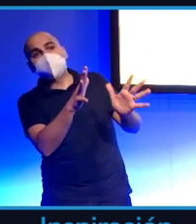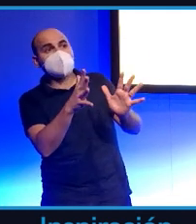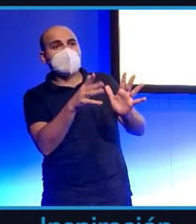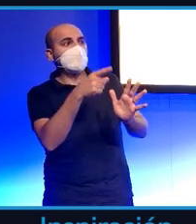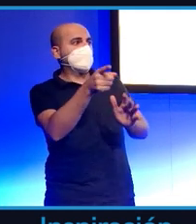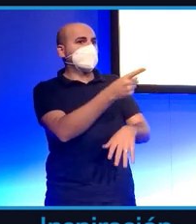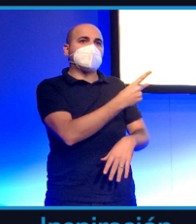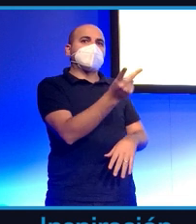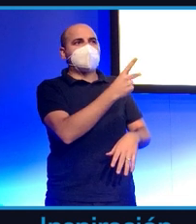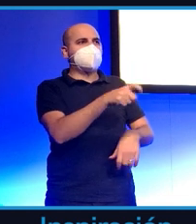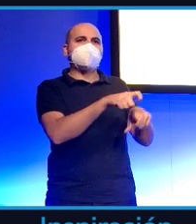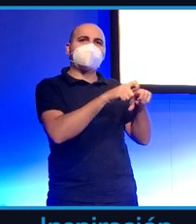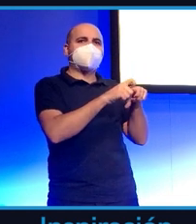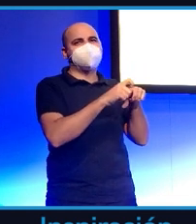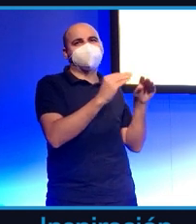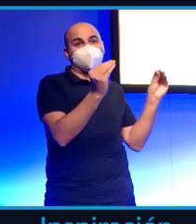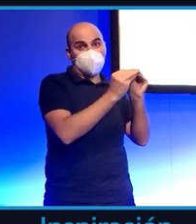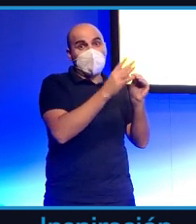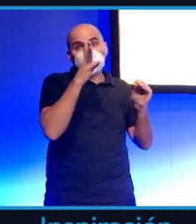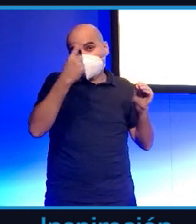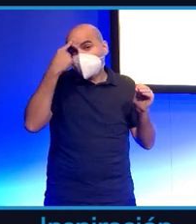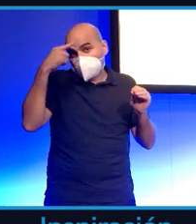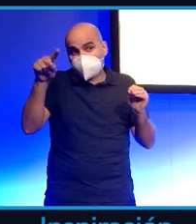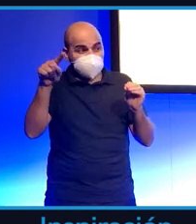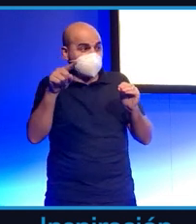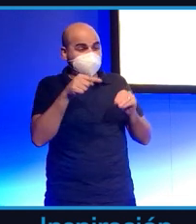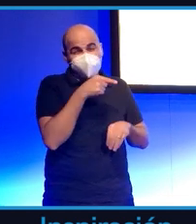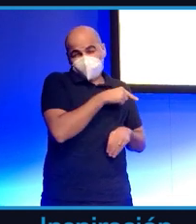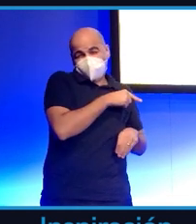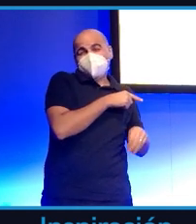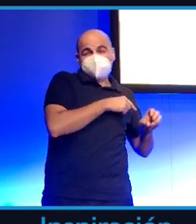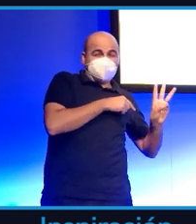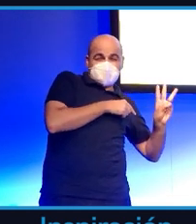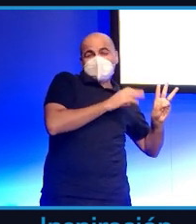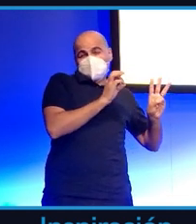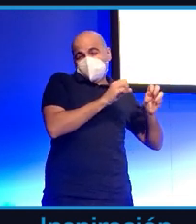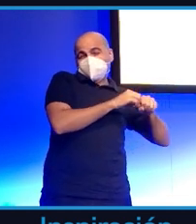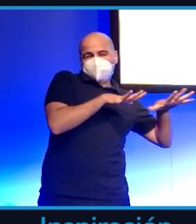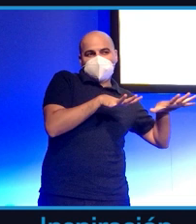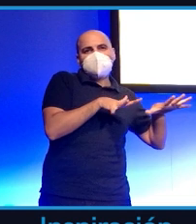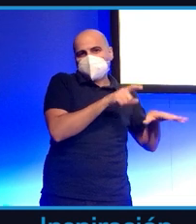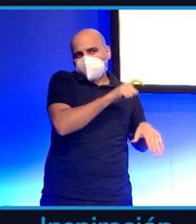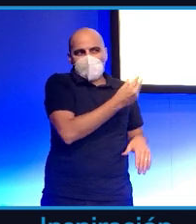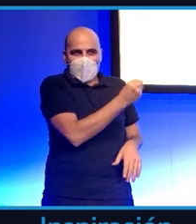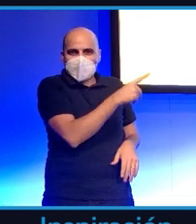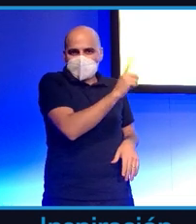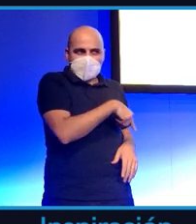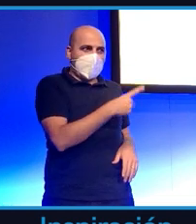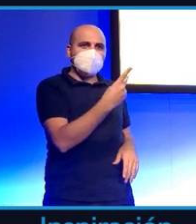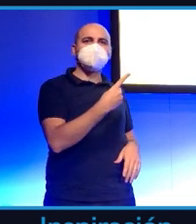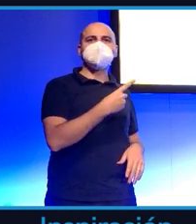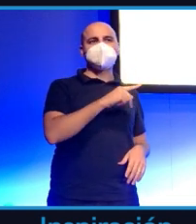que estos formatos son propios de gente de esas generaciones. Y luego, no cabe duda que ellos